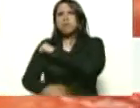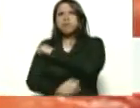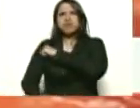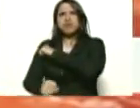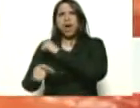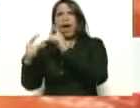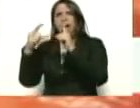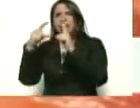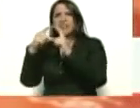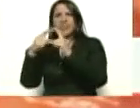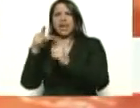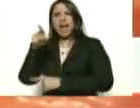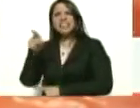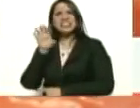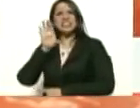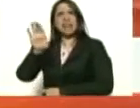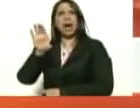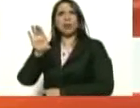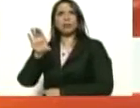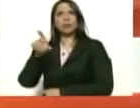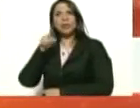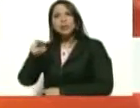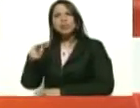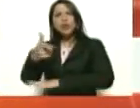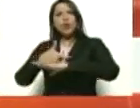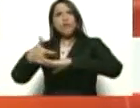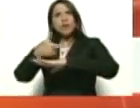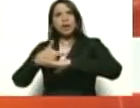ese Estado, de ese gobernador?